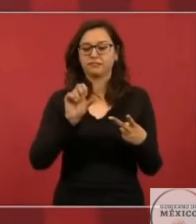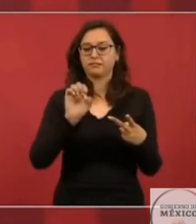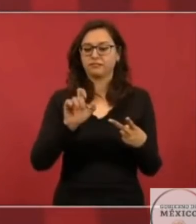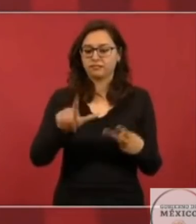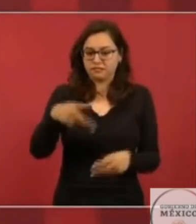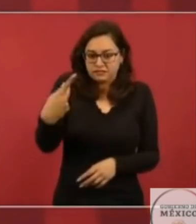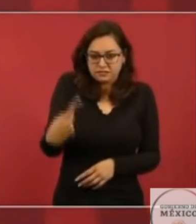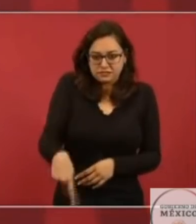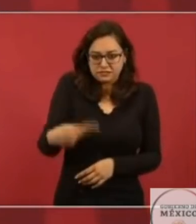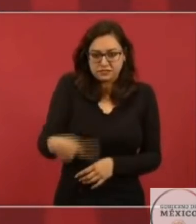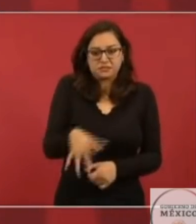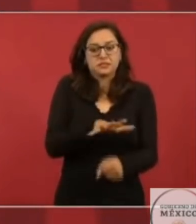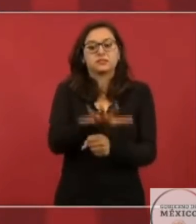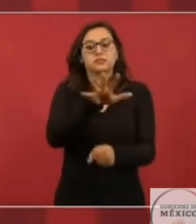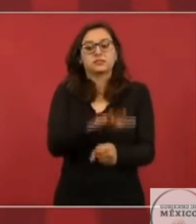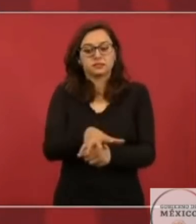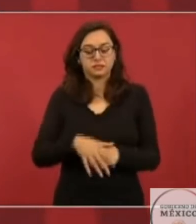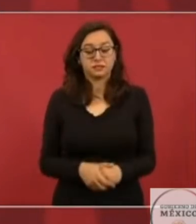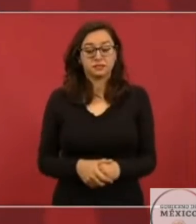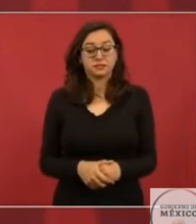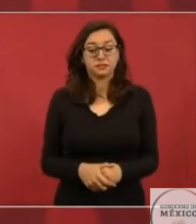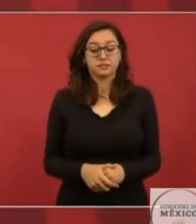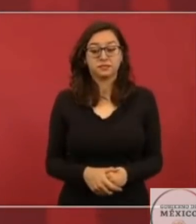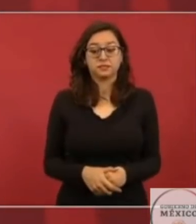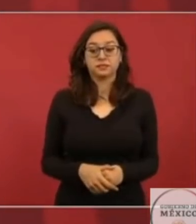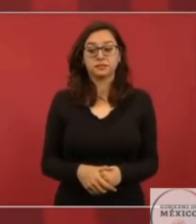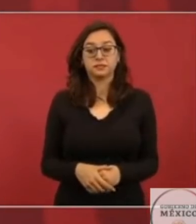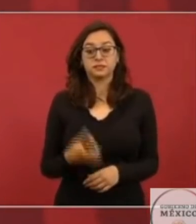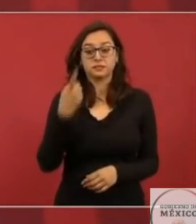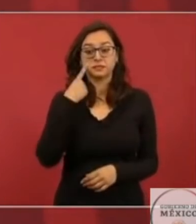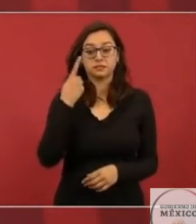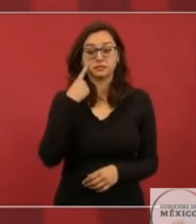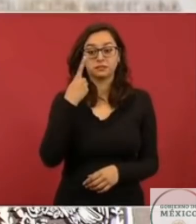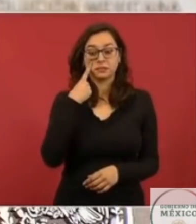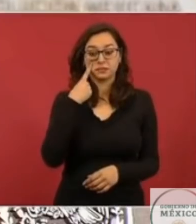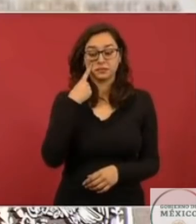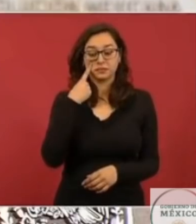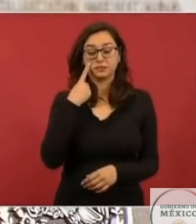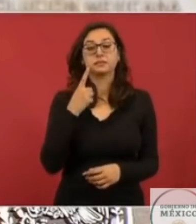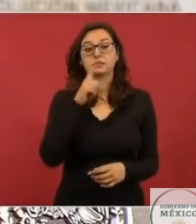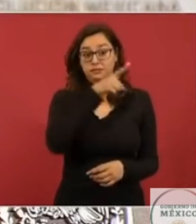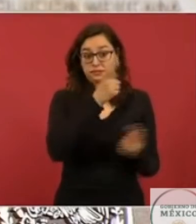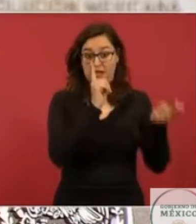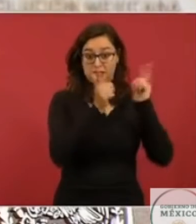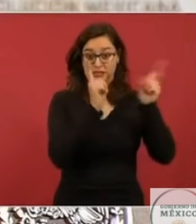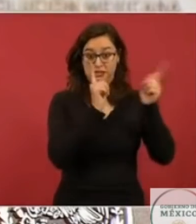si sumamos la producción de diésel de Deer Park,